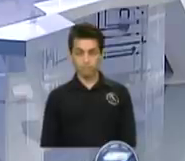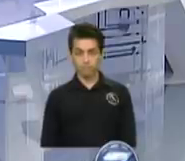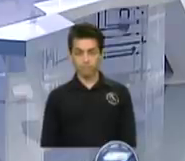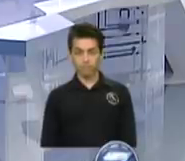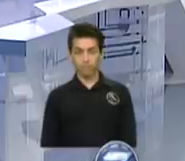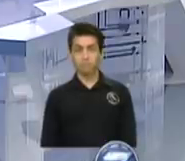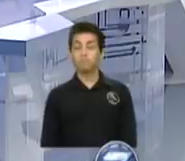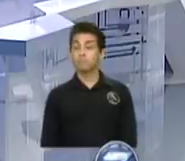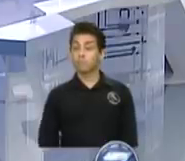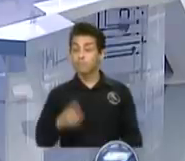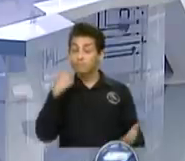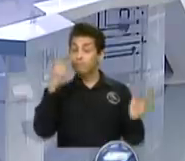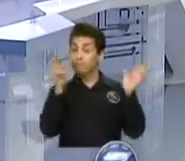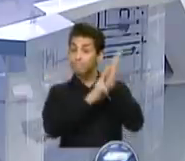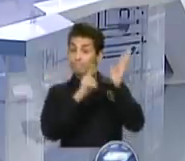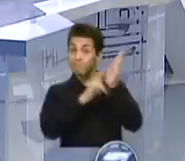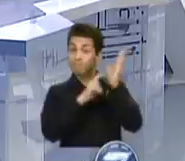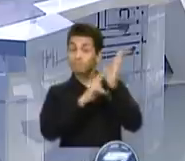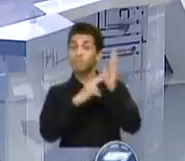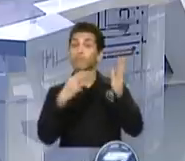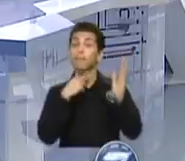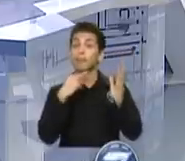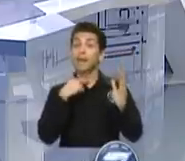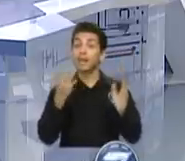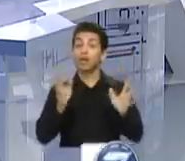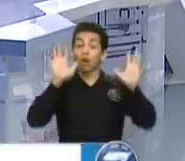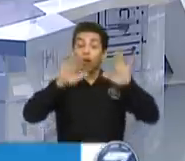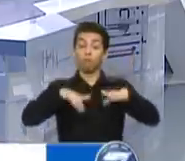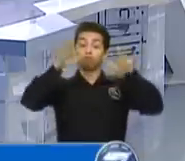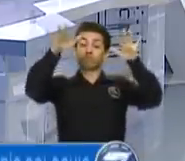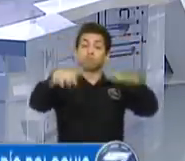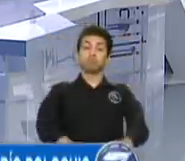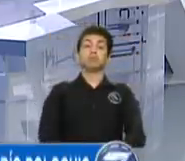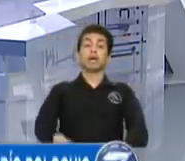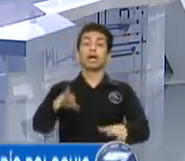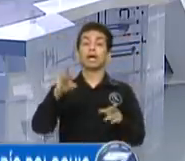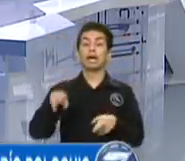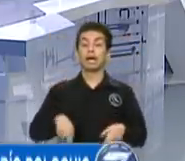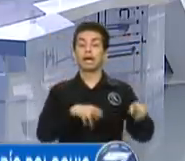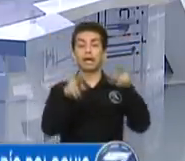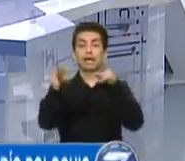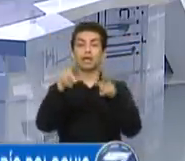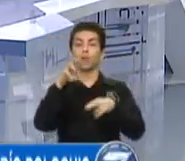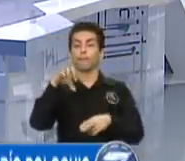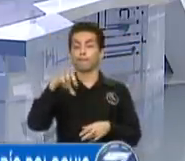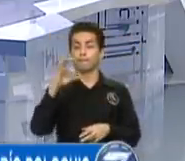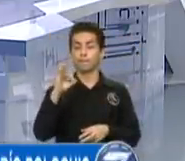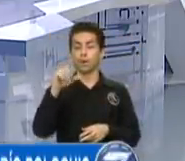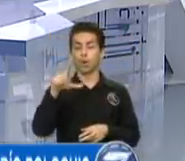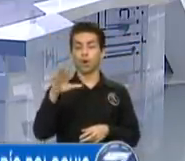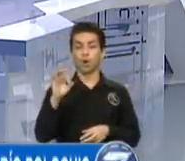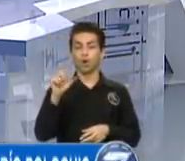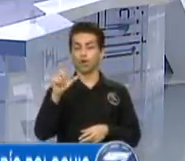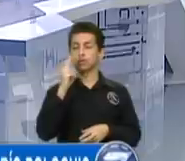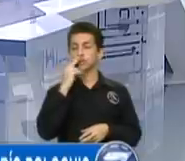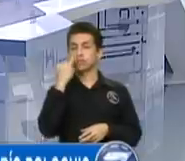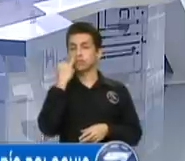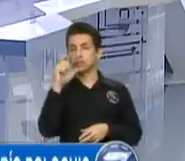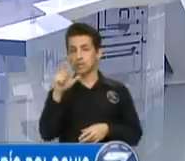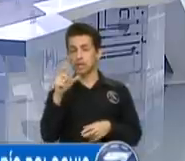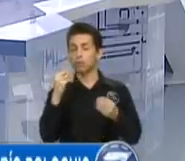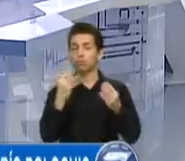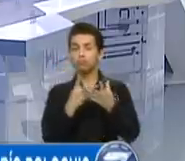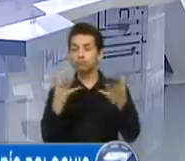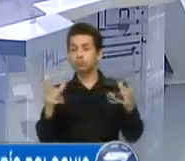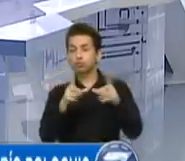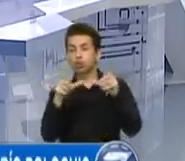Alertan sobre el peligro del desbordamiento del río Polochic. Actualmente, por las lluvias que hay, existen varios sectores que se encuentran inundados